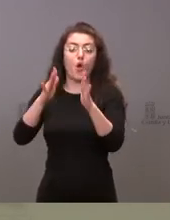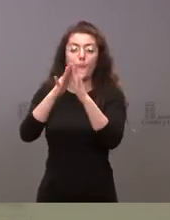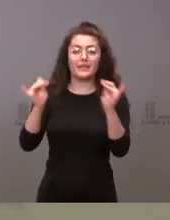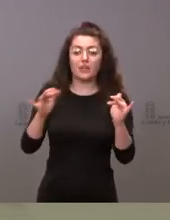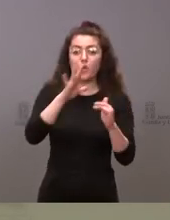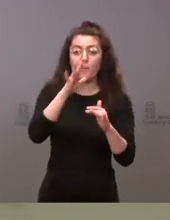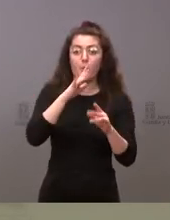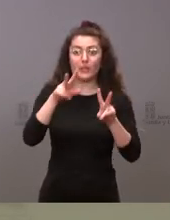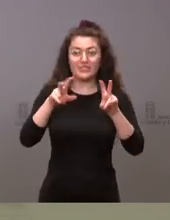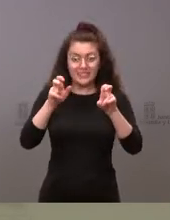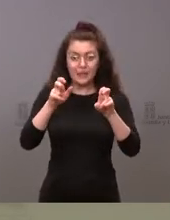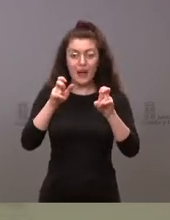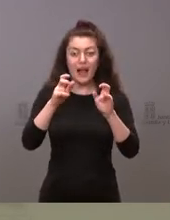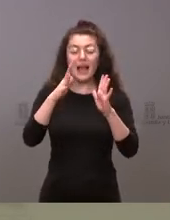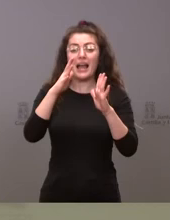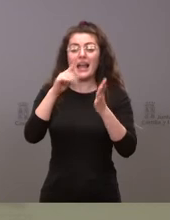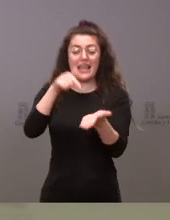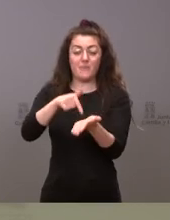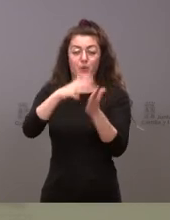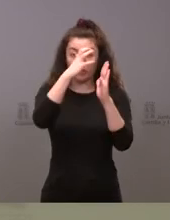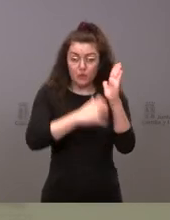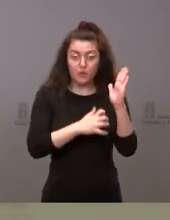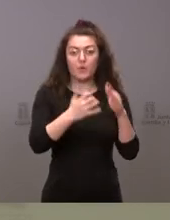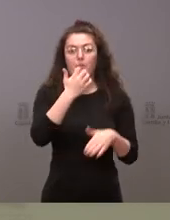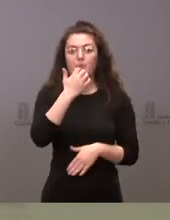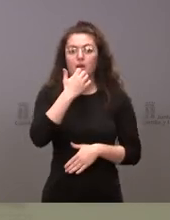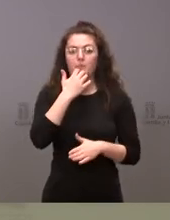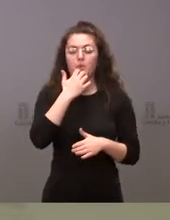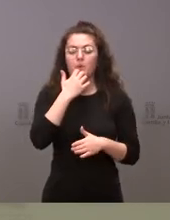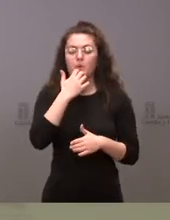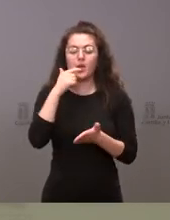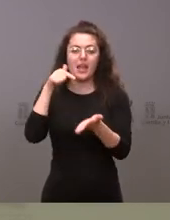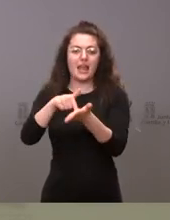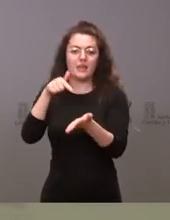se está hablando del impuesto especial de hidrocarburos gracias